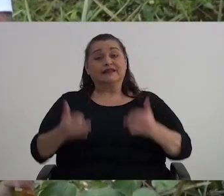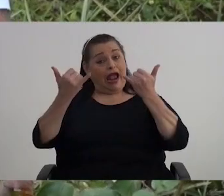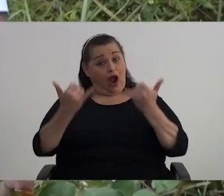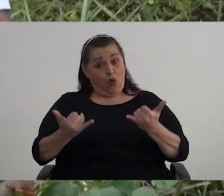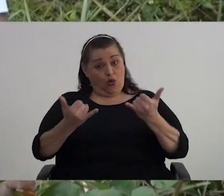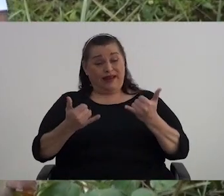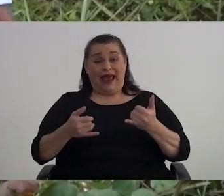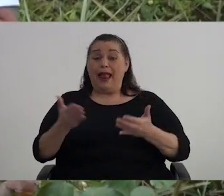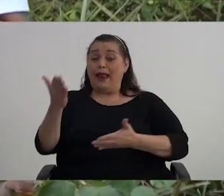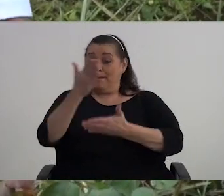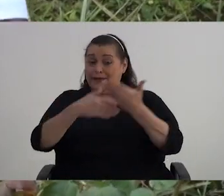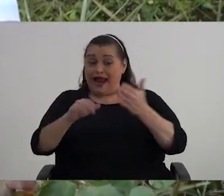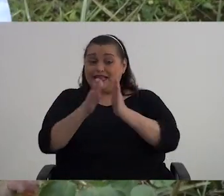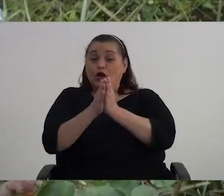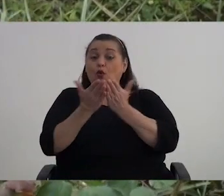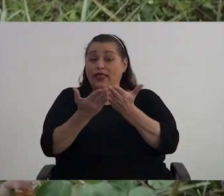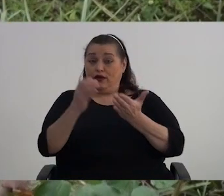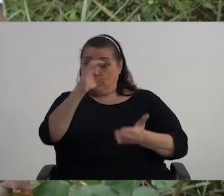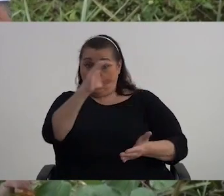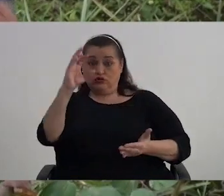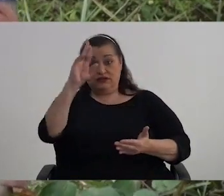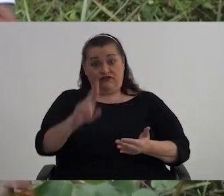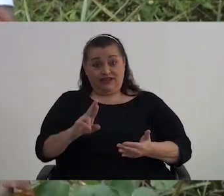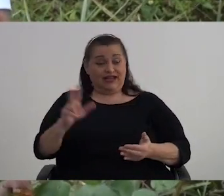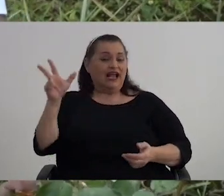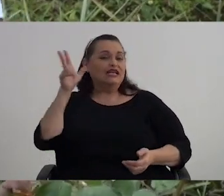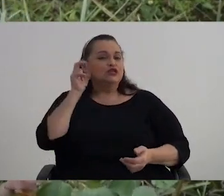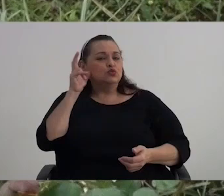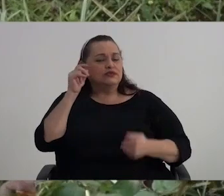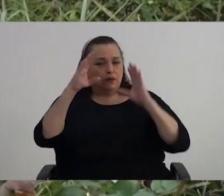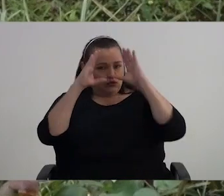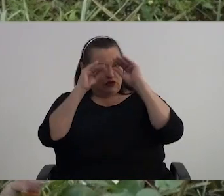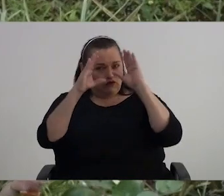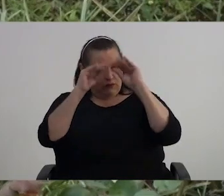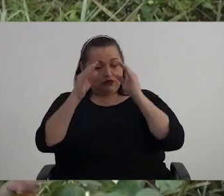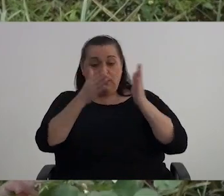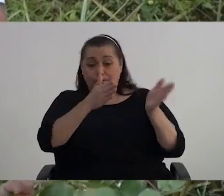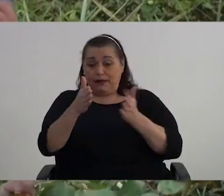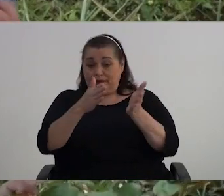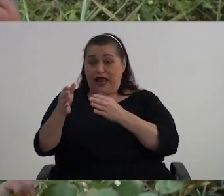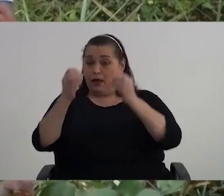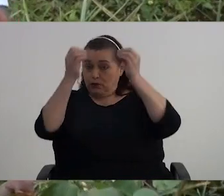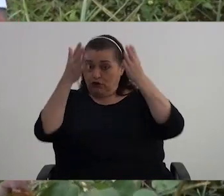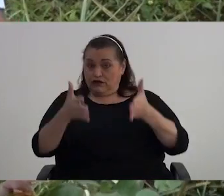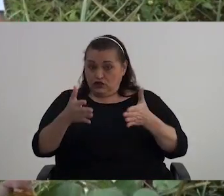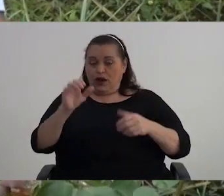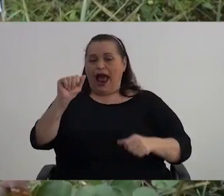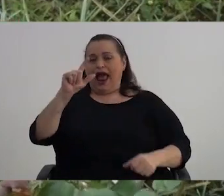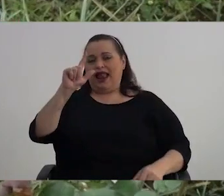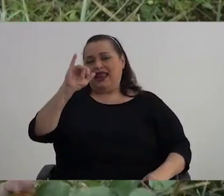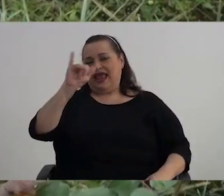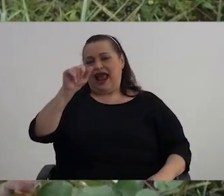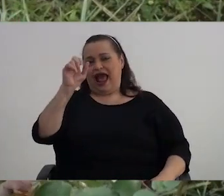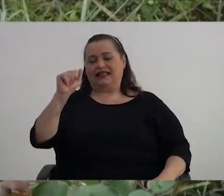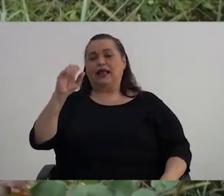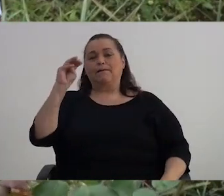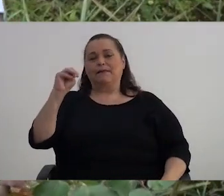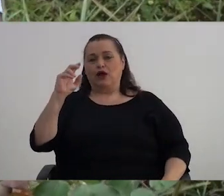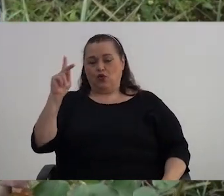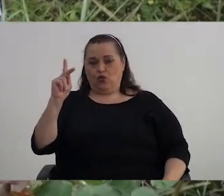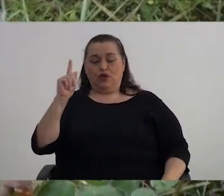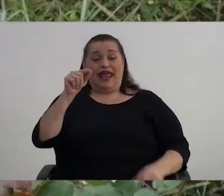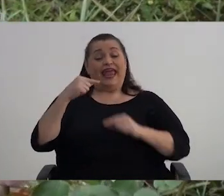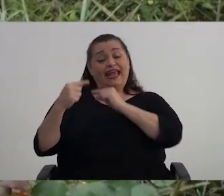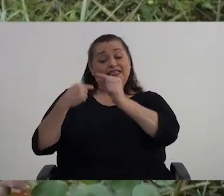Y ahora En la sección Cuaderno Costa Rica Vamos a escuchar Una información Preparada Por la profesora Alejandra Macuc